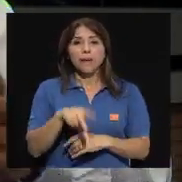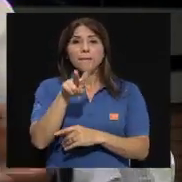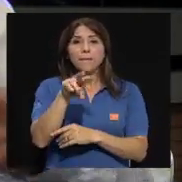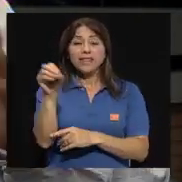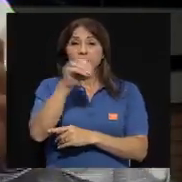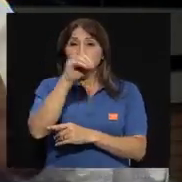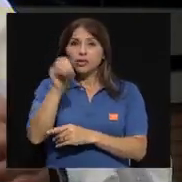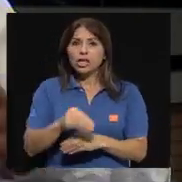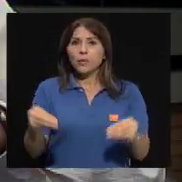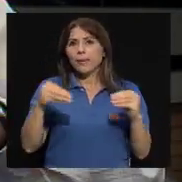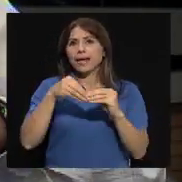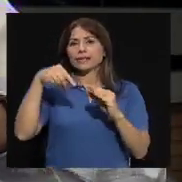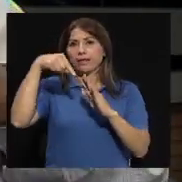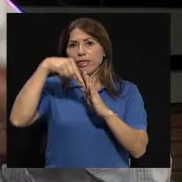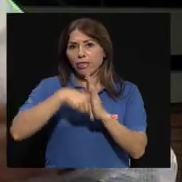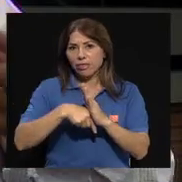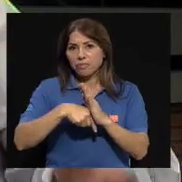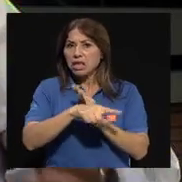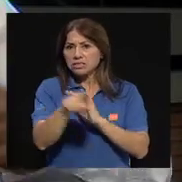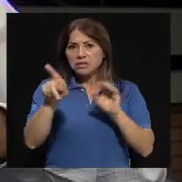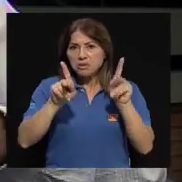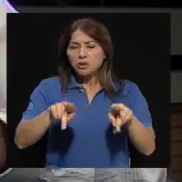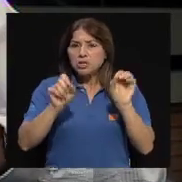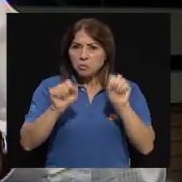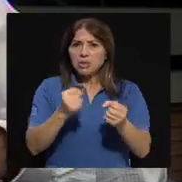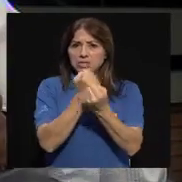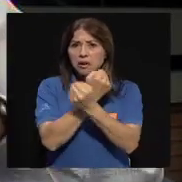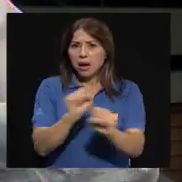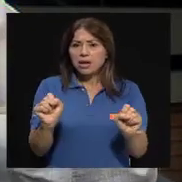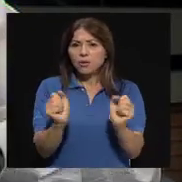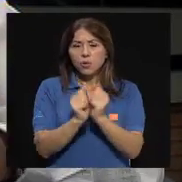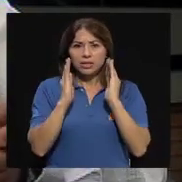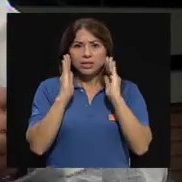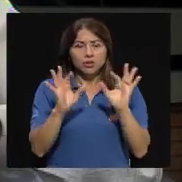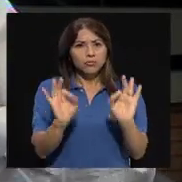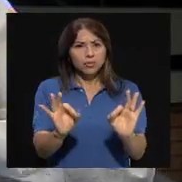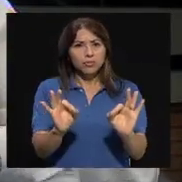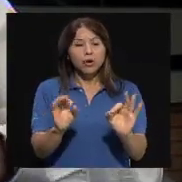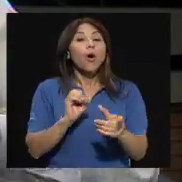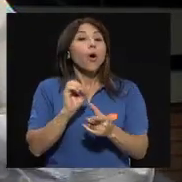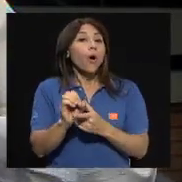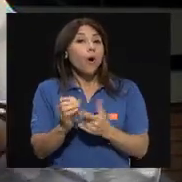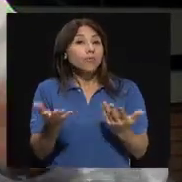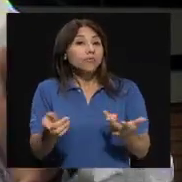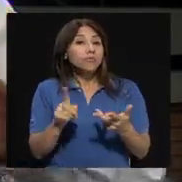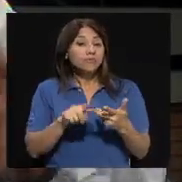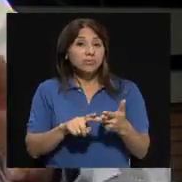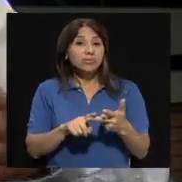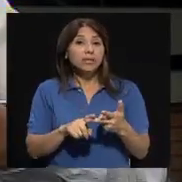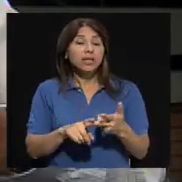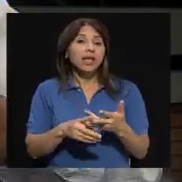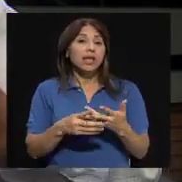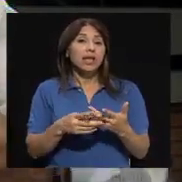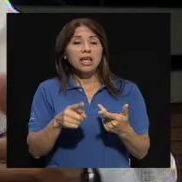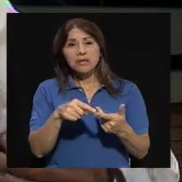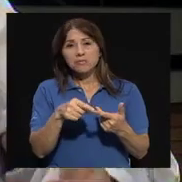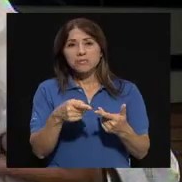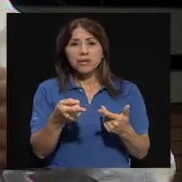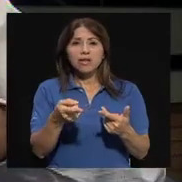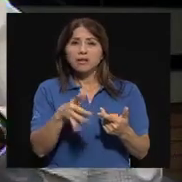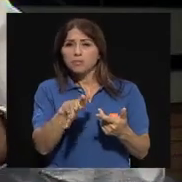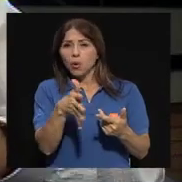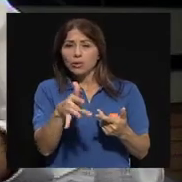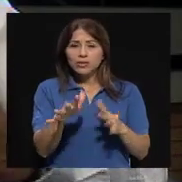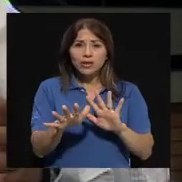amarillos, o de cuidado crítico, que se pueden salvar con oportuna atención o moderado asistente, que es el amarillo, con lesiones